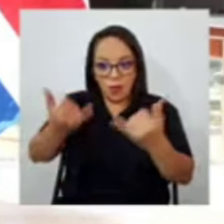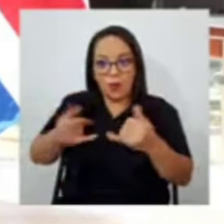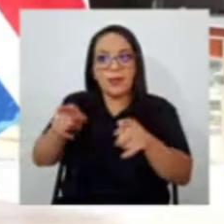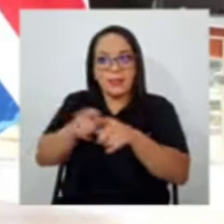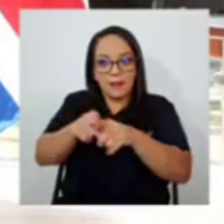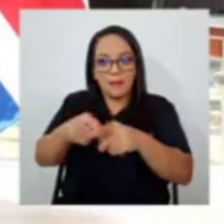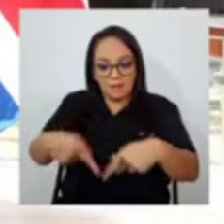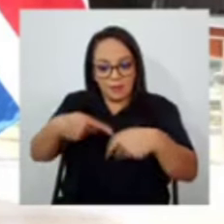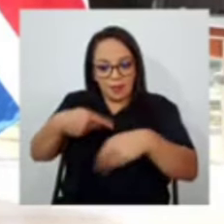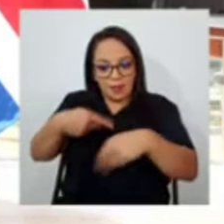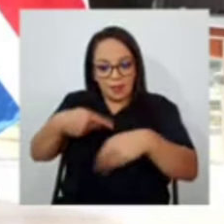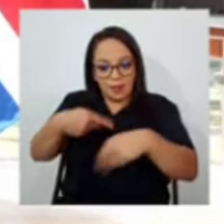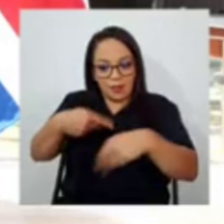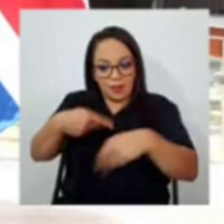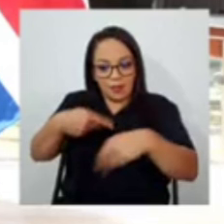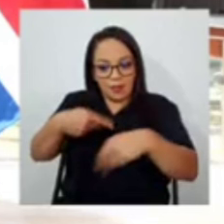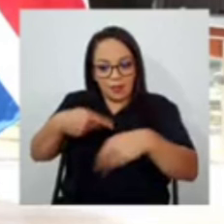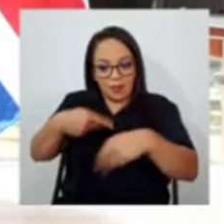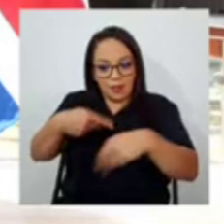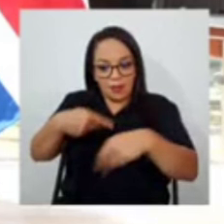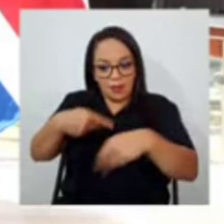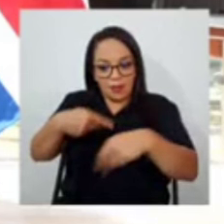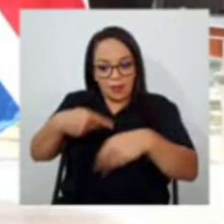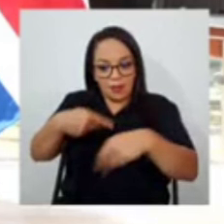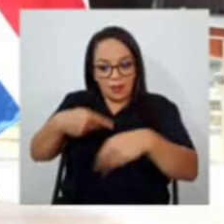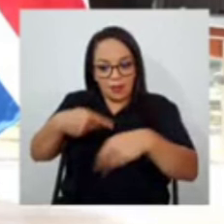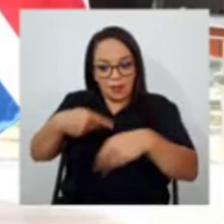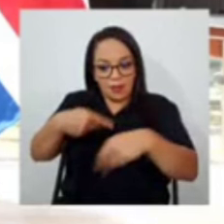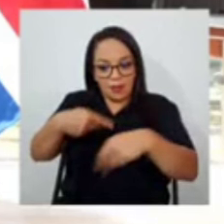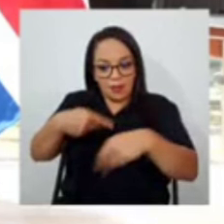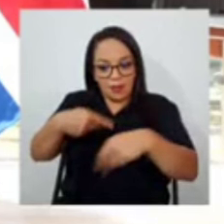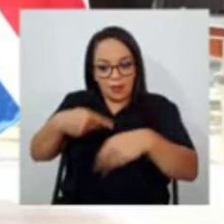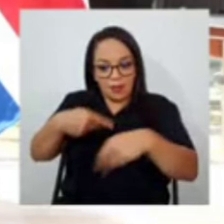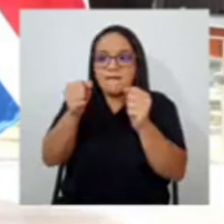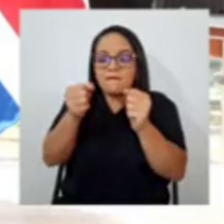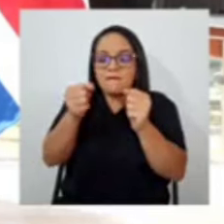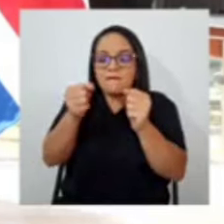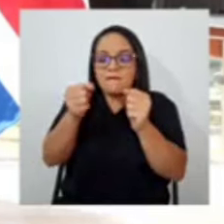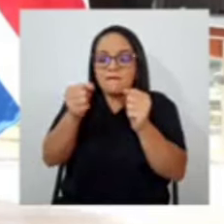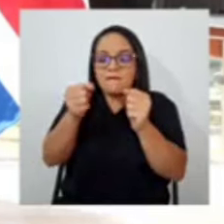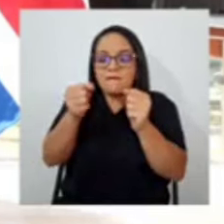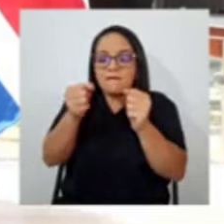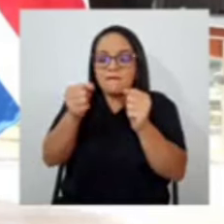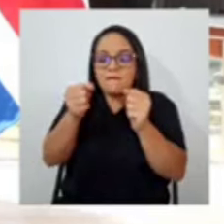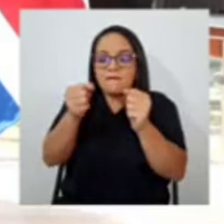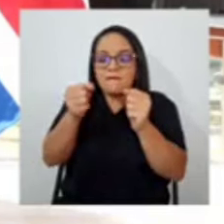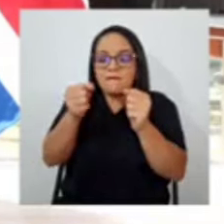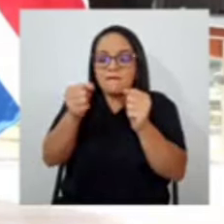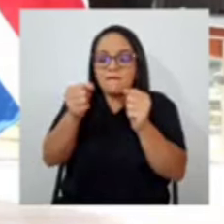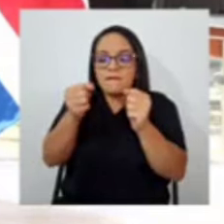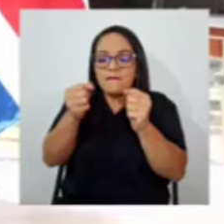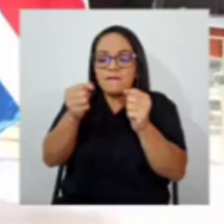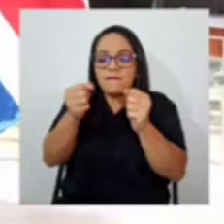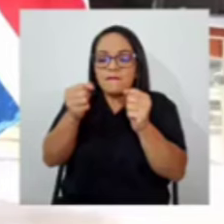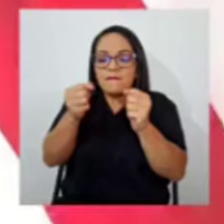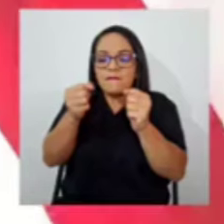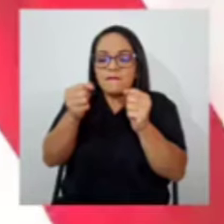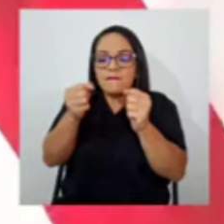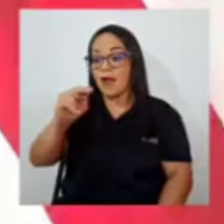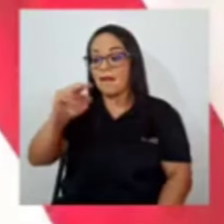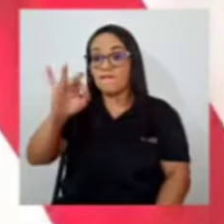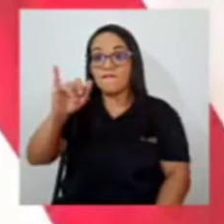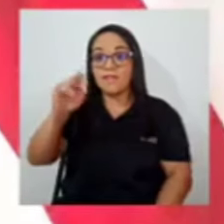Imagínese usted no tener refrigeradora o tener que llevar el canfín, como a mí me tocó ver, para tener una